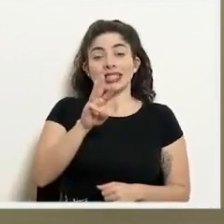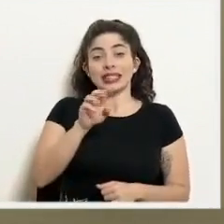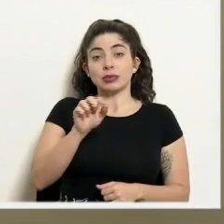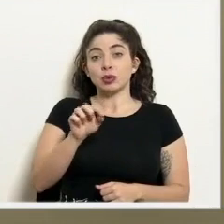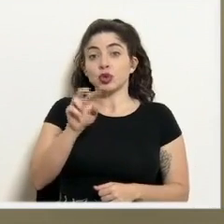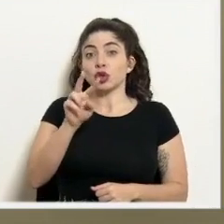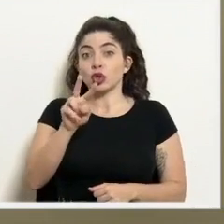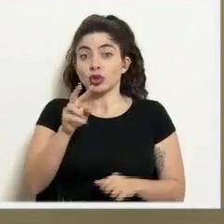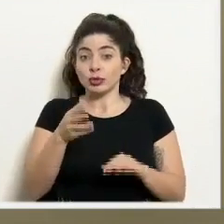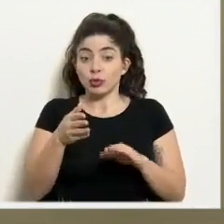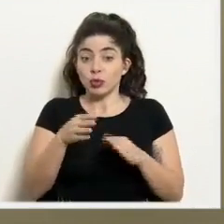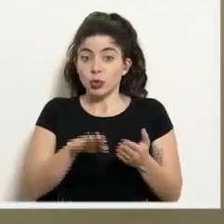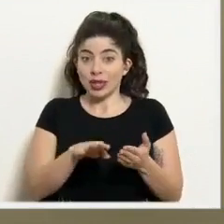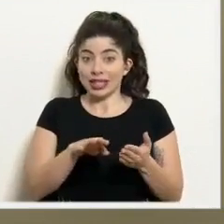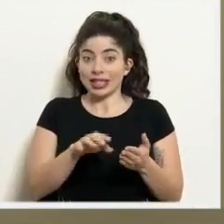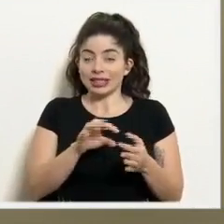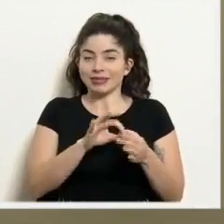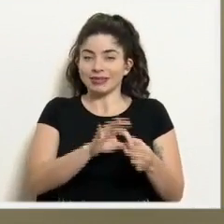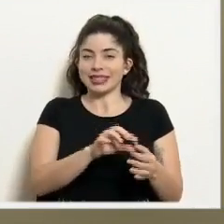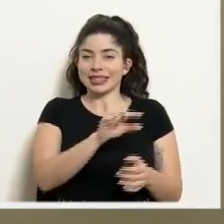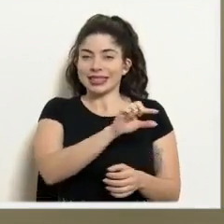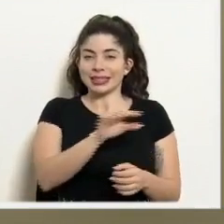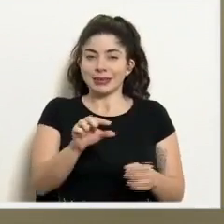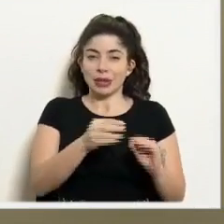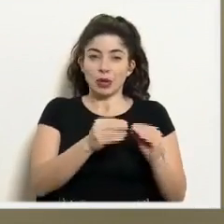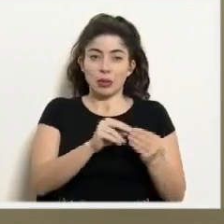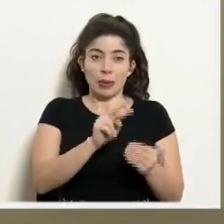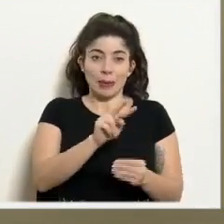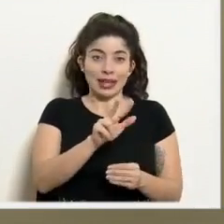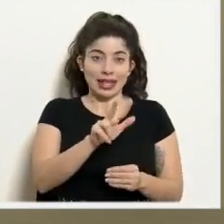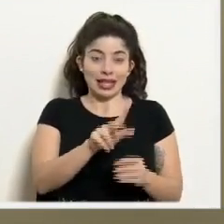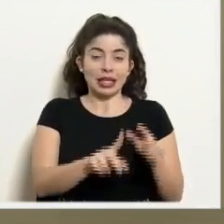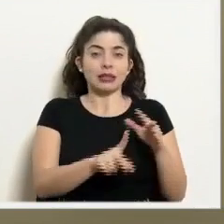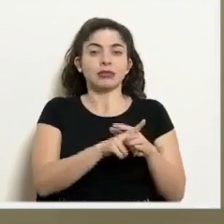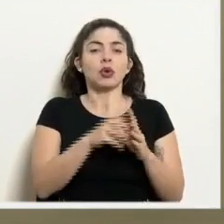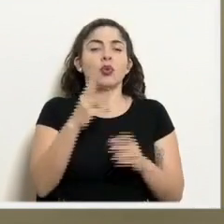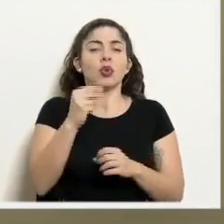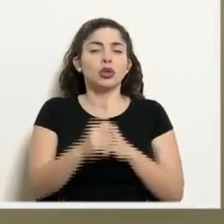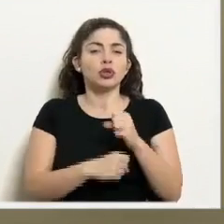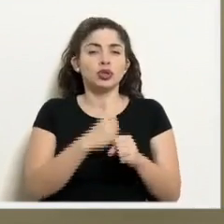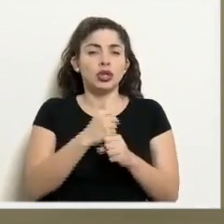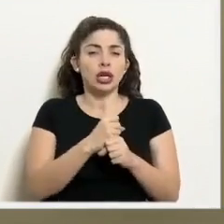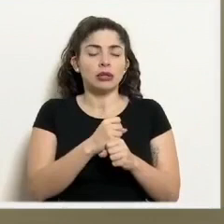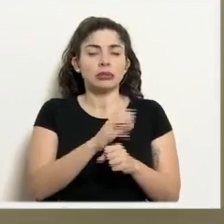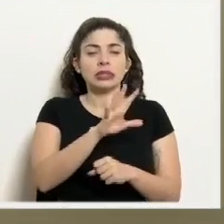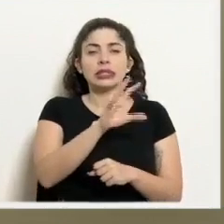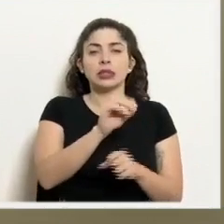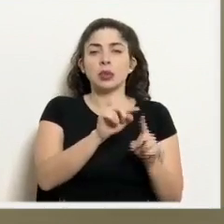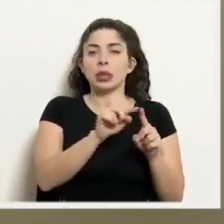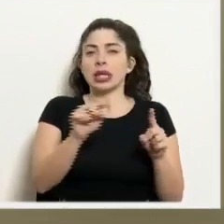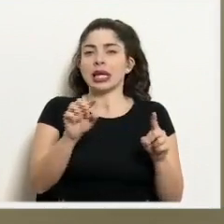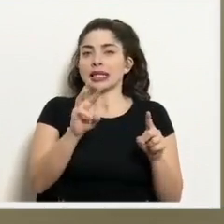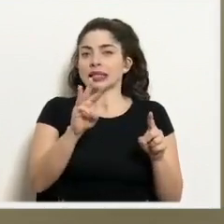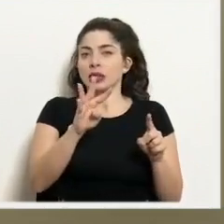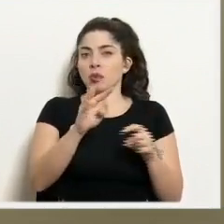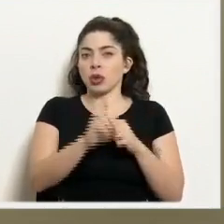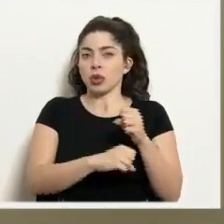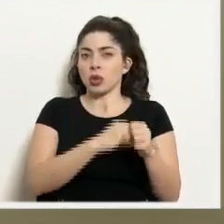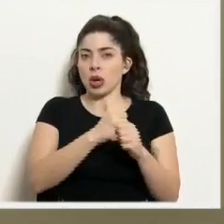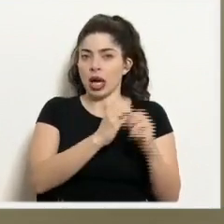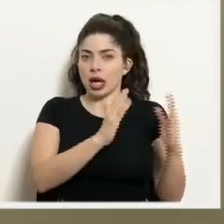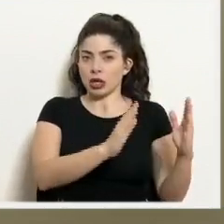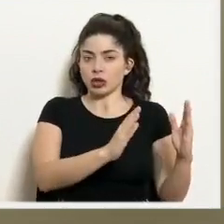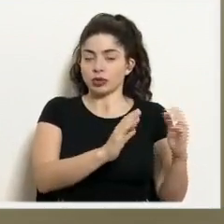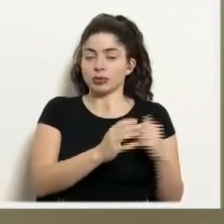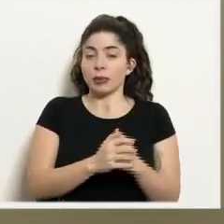los fallecimientos de semana epidemiológica 23 se registraron en el grupo de edad de los 50 a los 64 años,